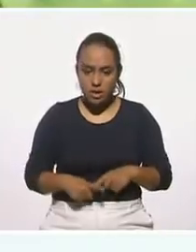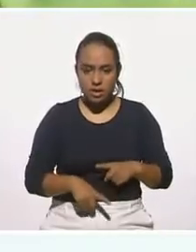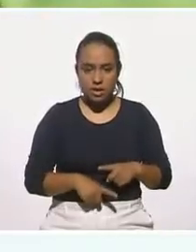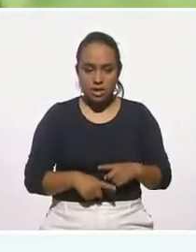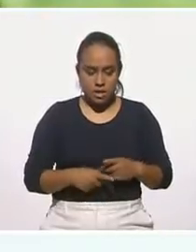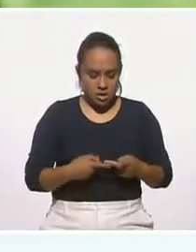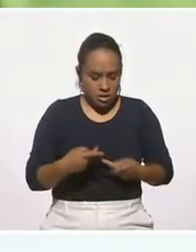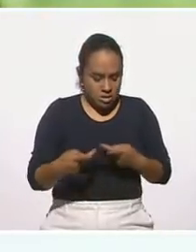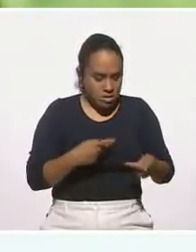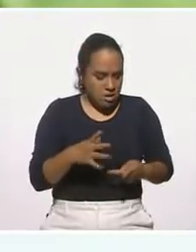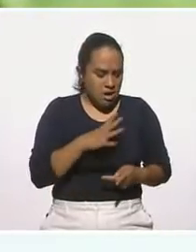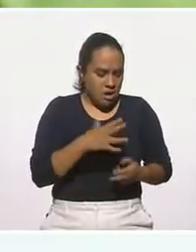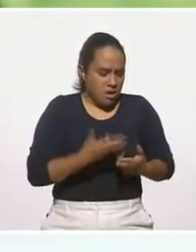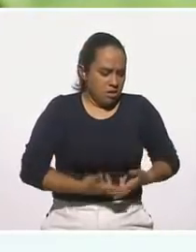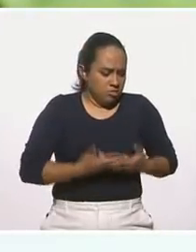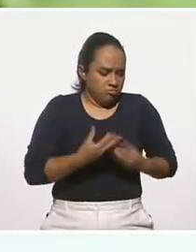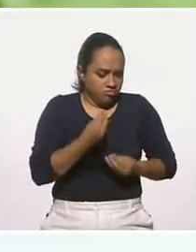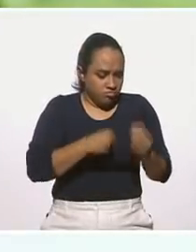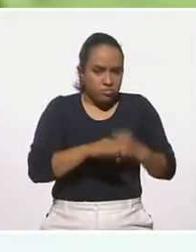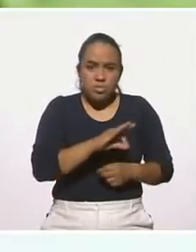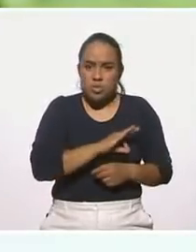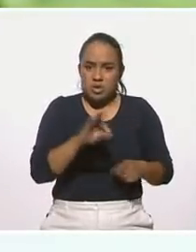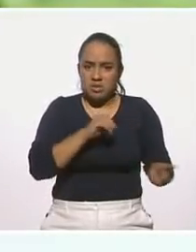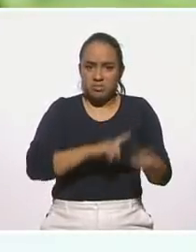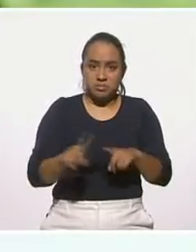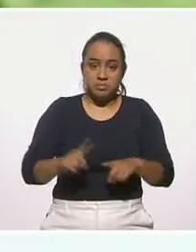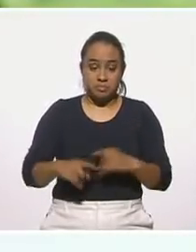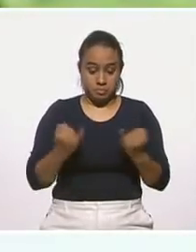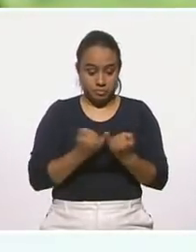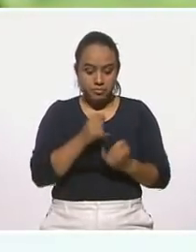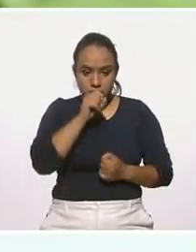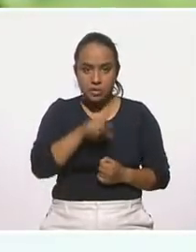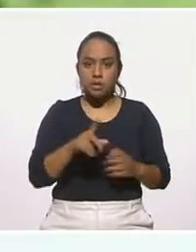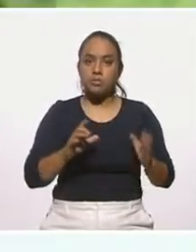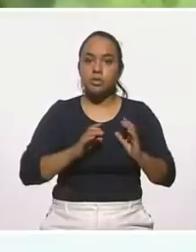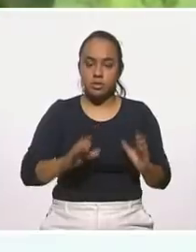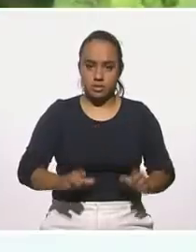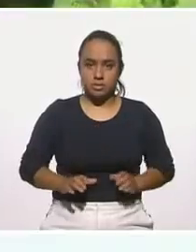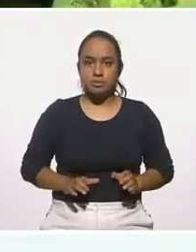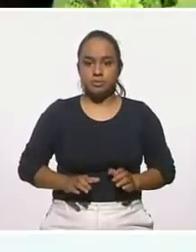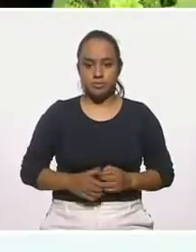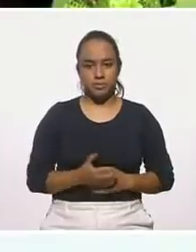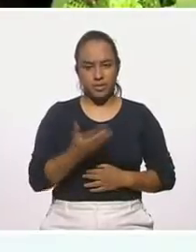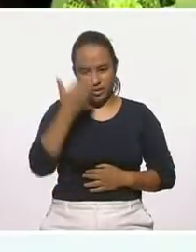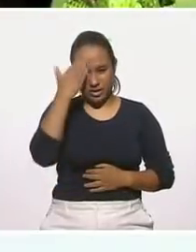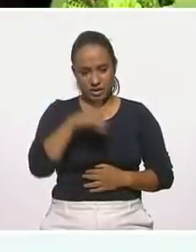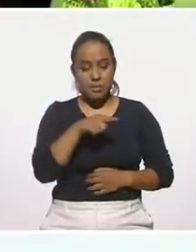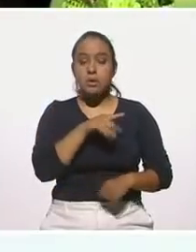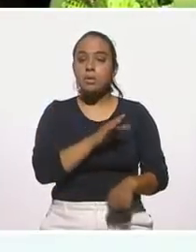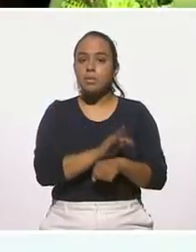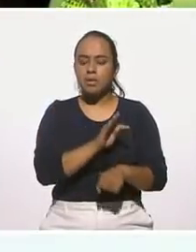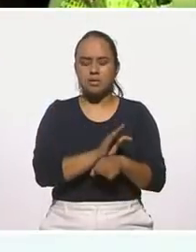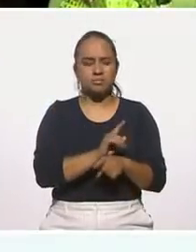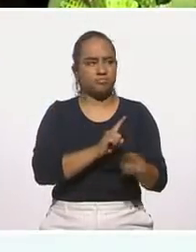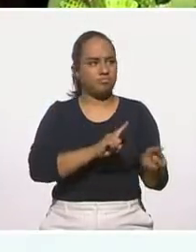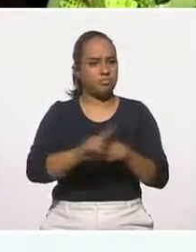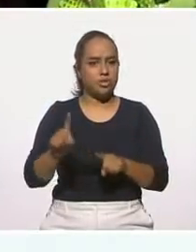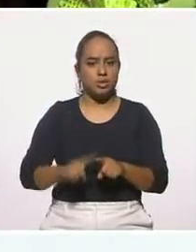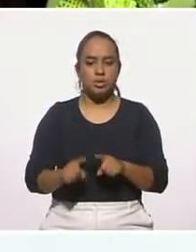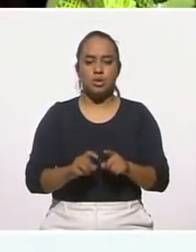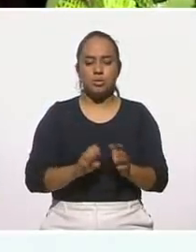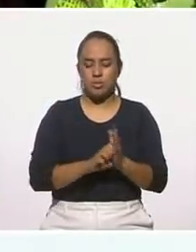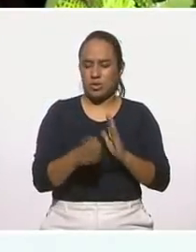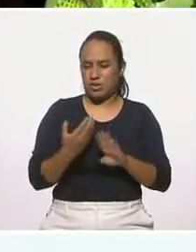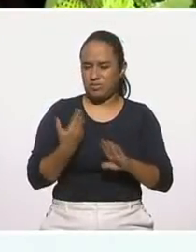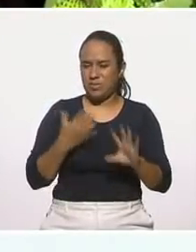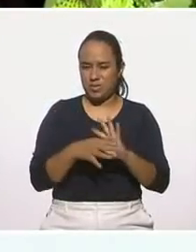prepararlos. Y también para nuestro cuerpo, sabemos que los beneficios son múltiples, como decía hace un